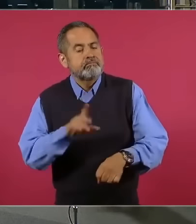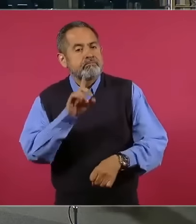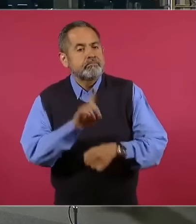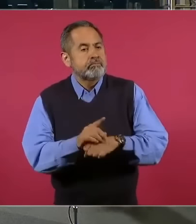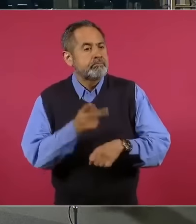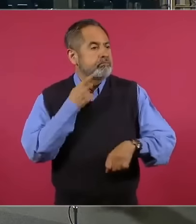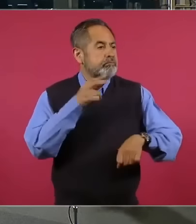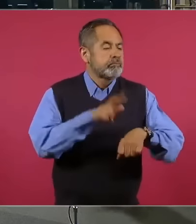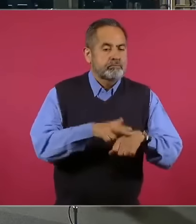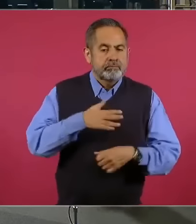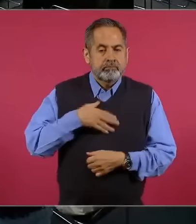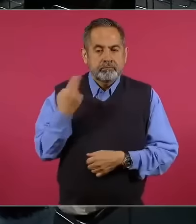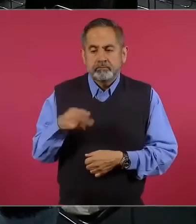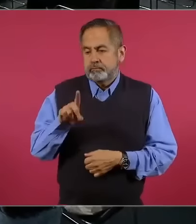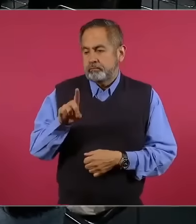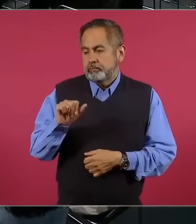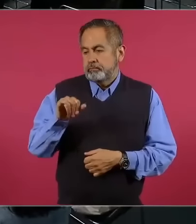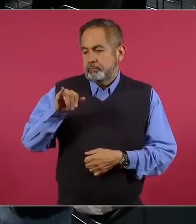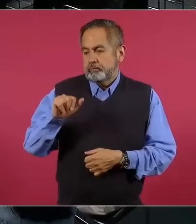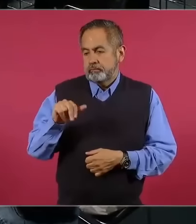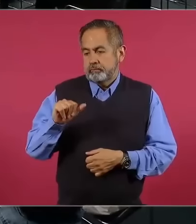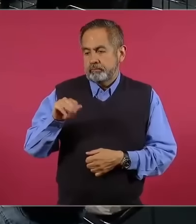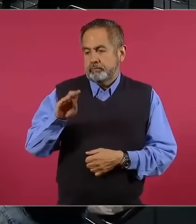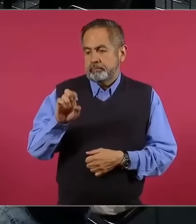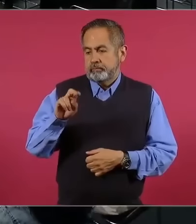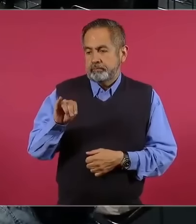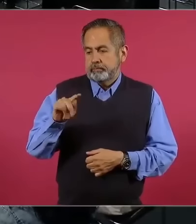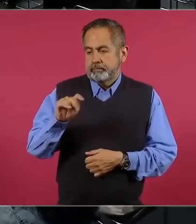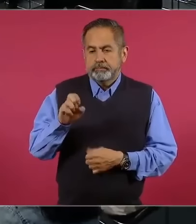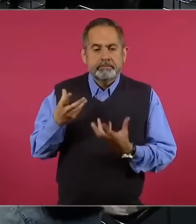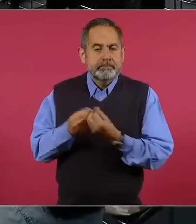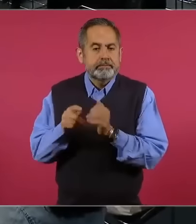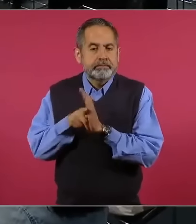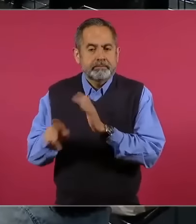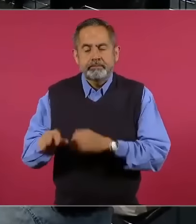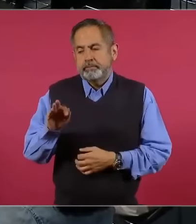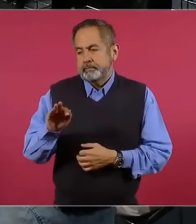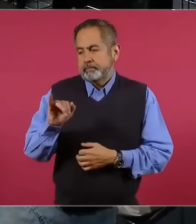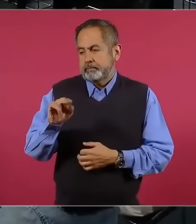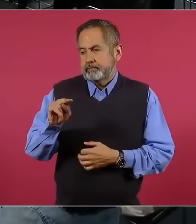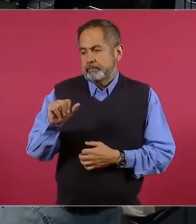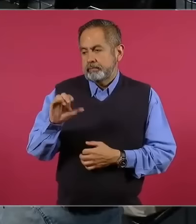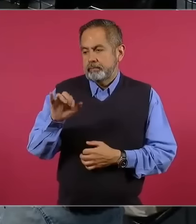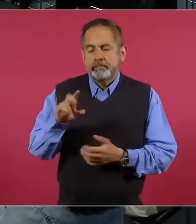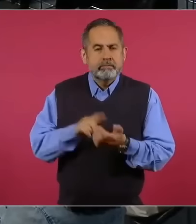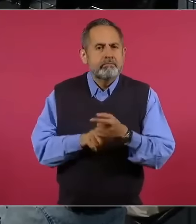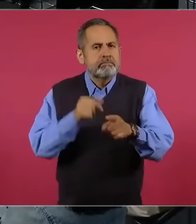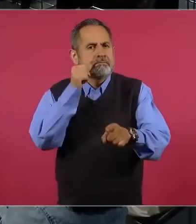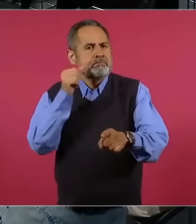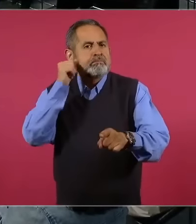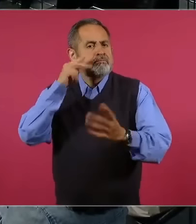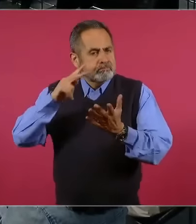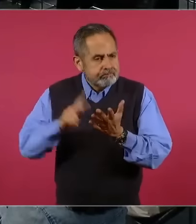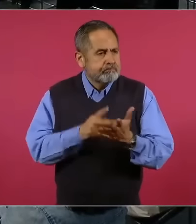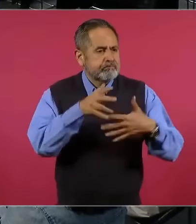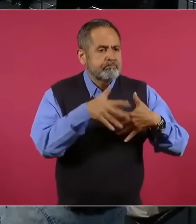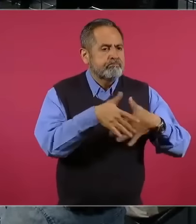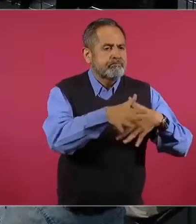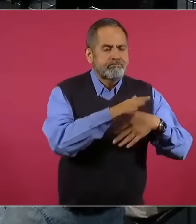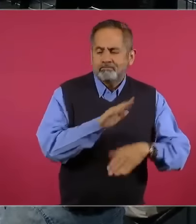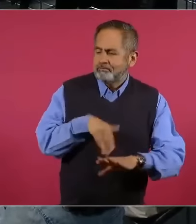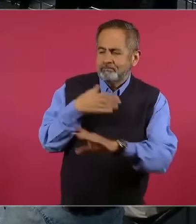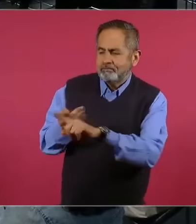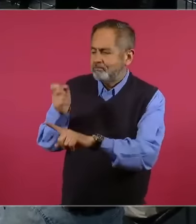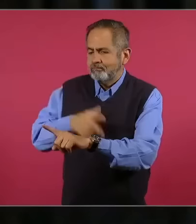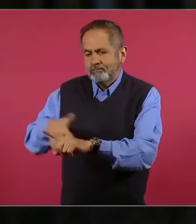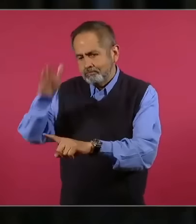procurador Diana Benítez del periódico El Financiero. Preguntarle, pues ayer se da nuevamente otra marcha en contra de la reforma judicial. Sin embargo,